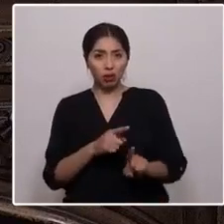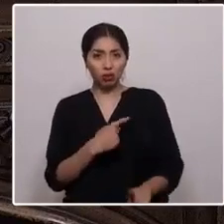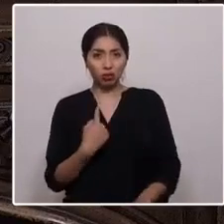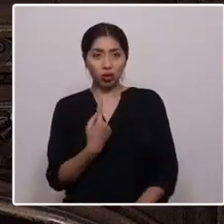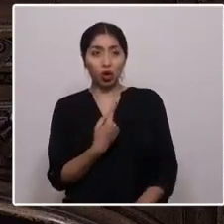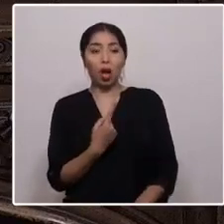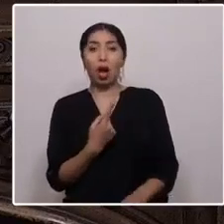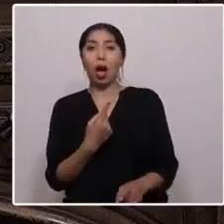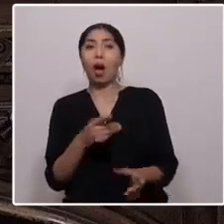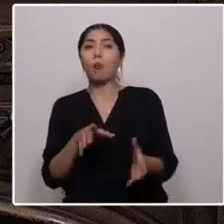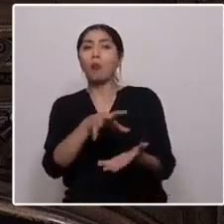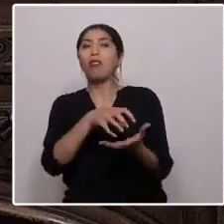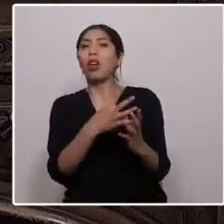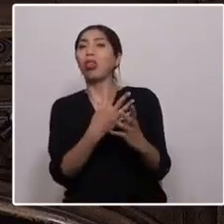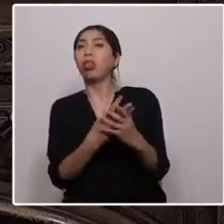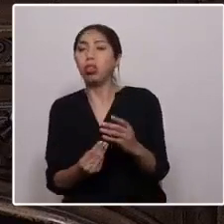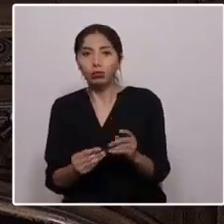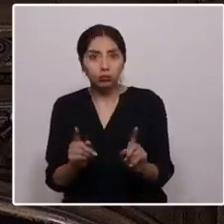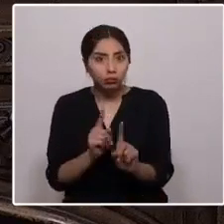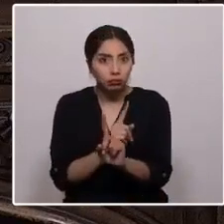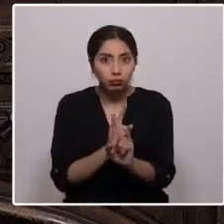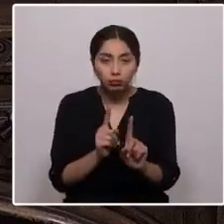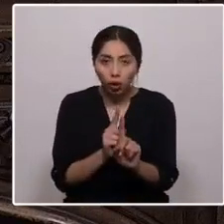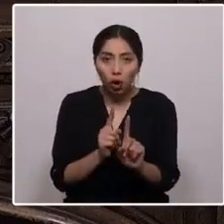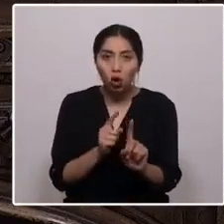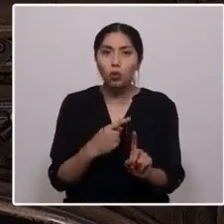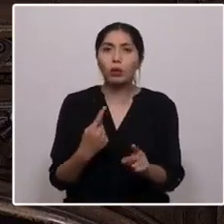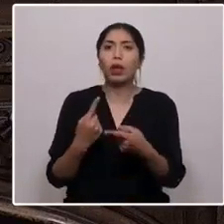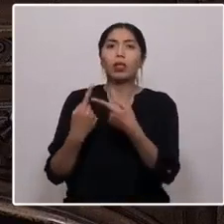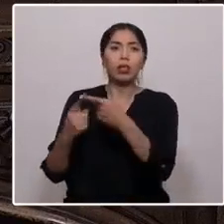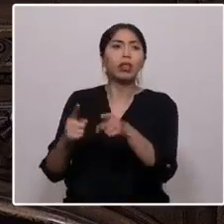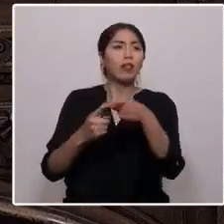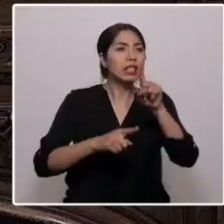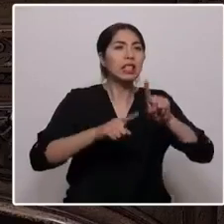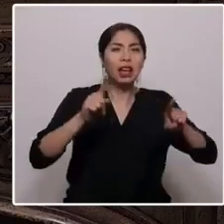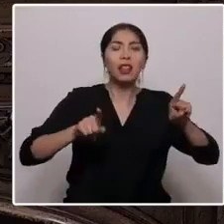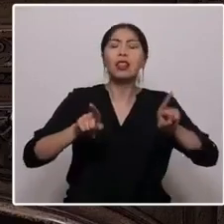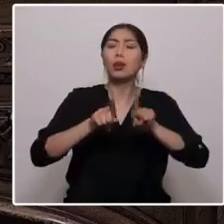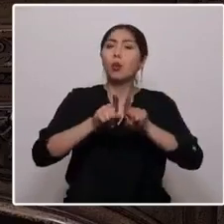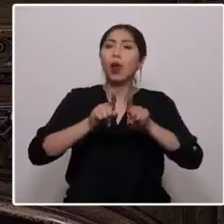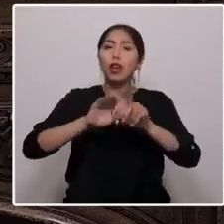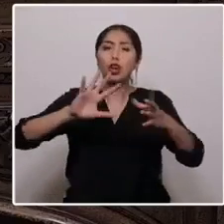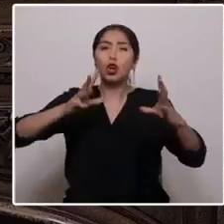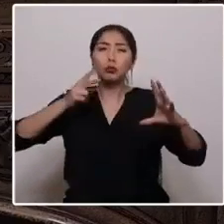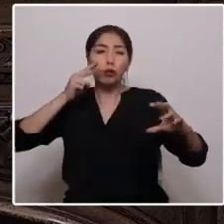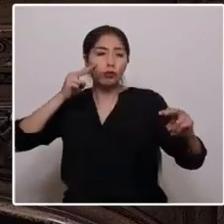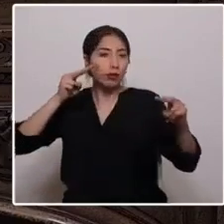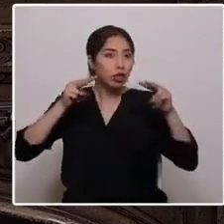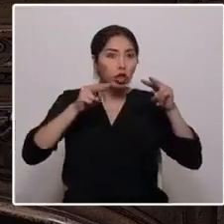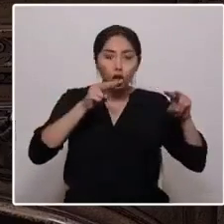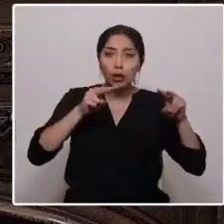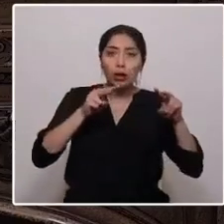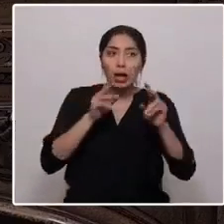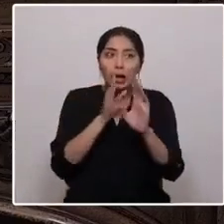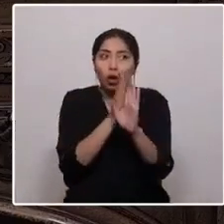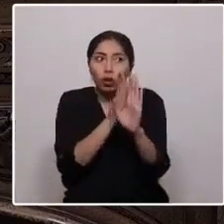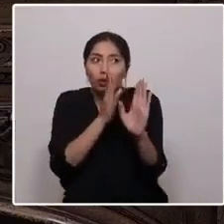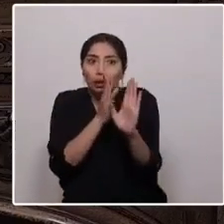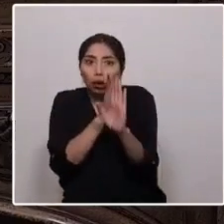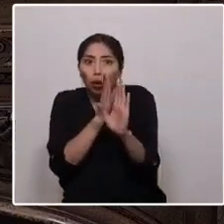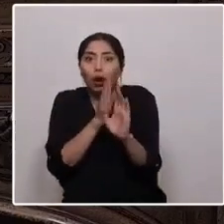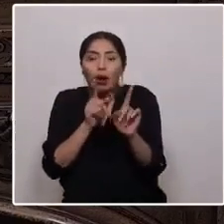extinto. A pesar de nuestra diversidad, mantuvimos la cosmovisión, escondido y mal visto entre las quebradas,